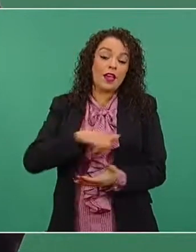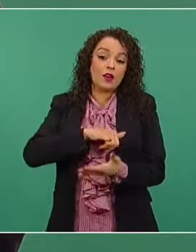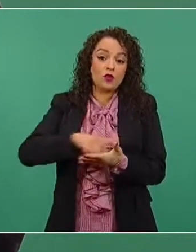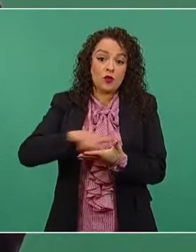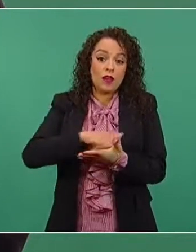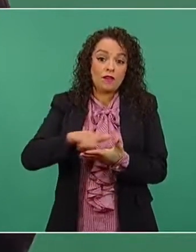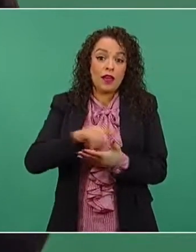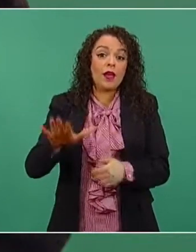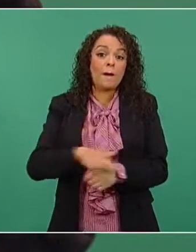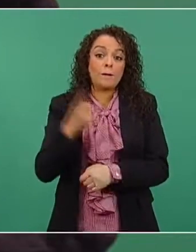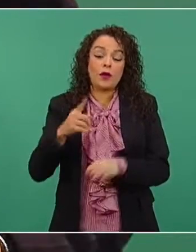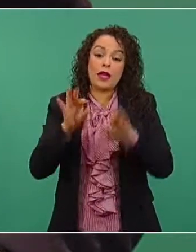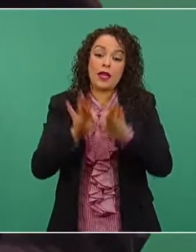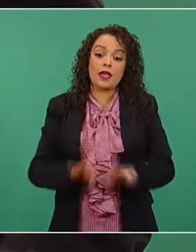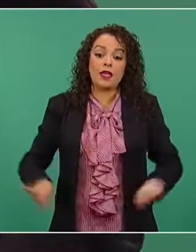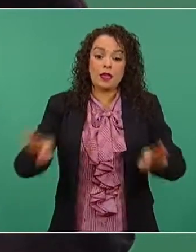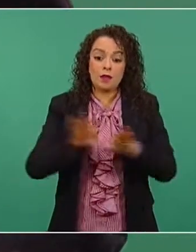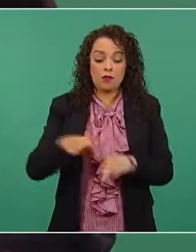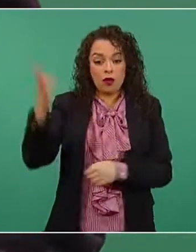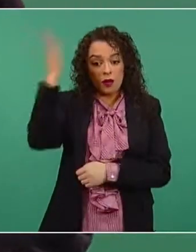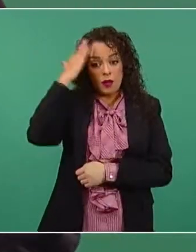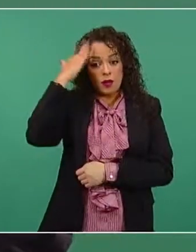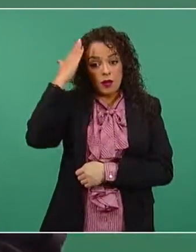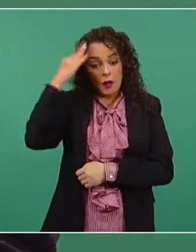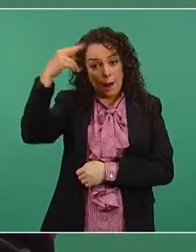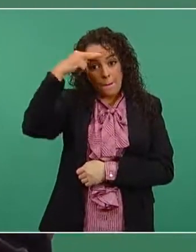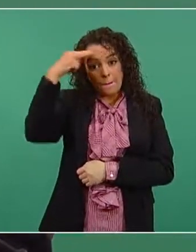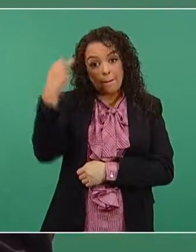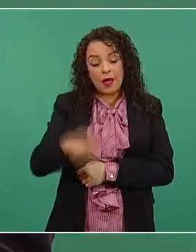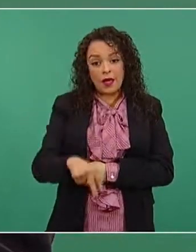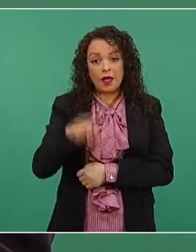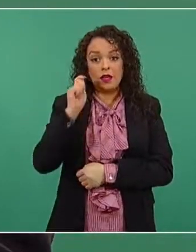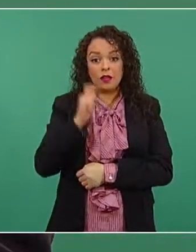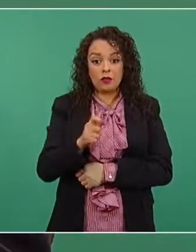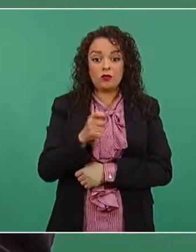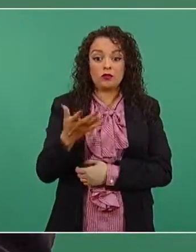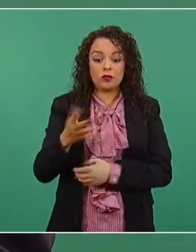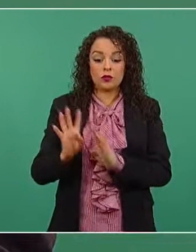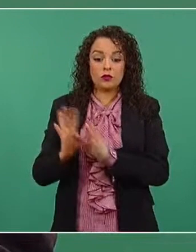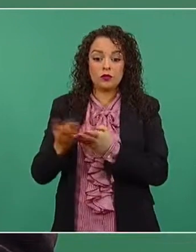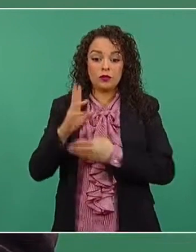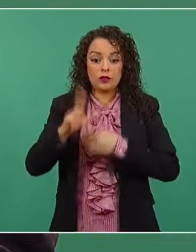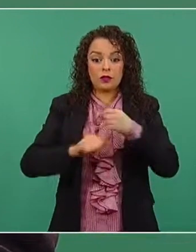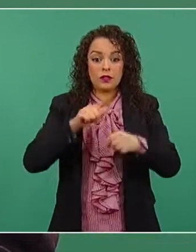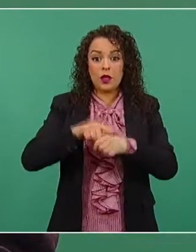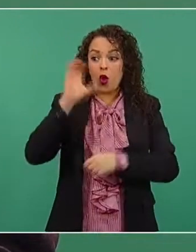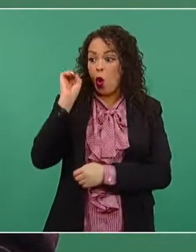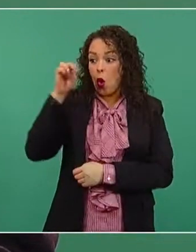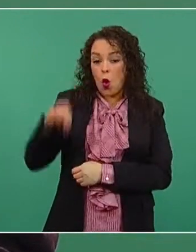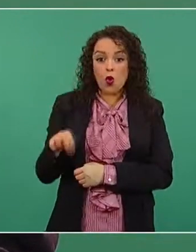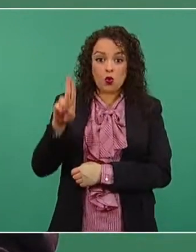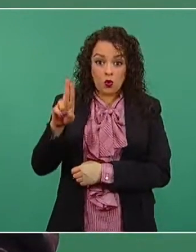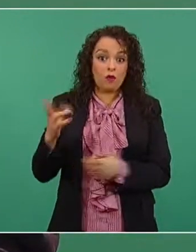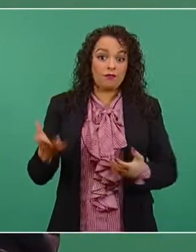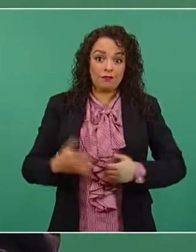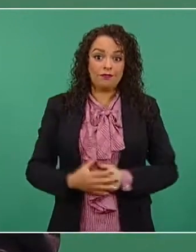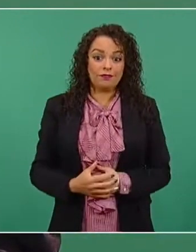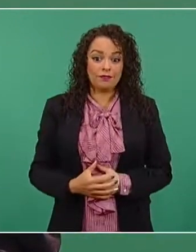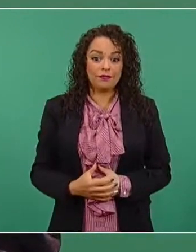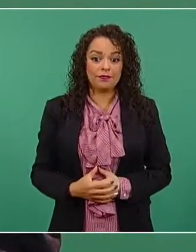preside el Consejo de Seguridad de la ONU y me invitan a